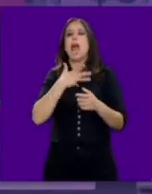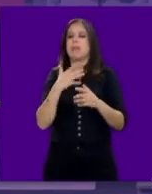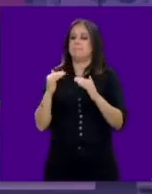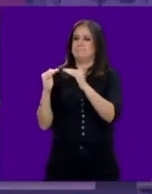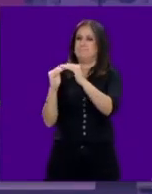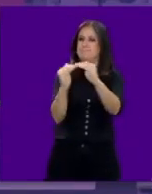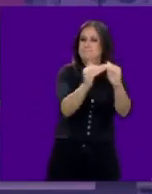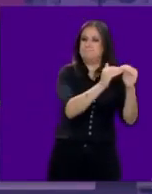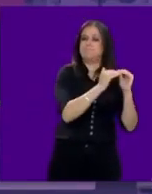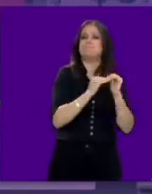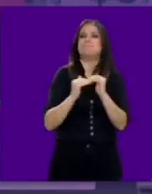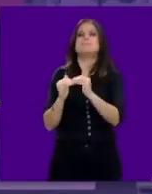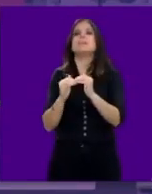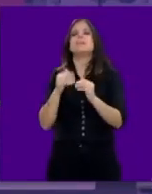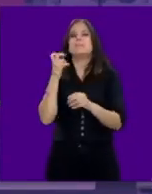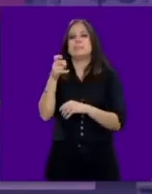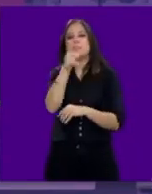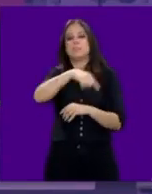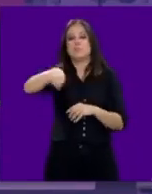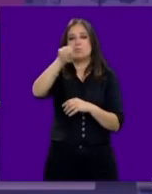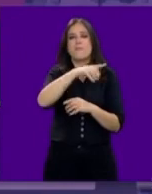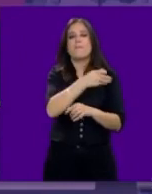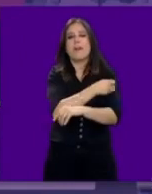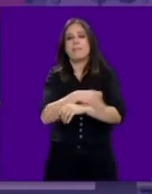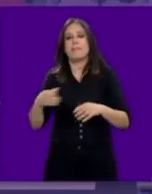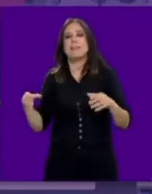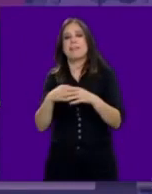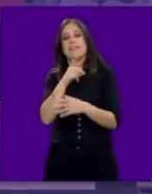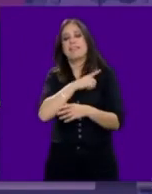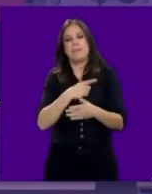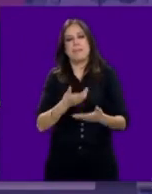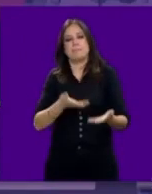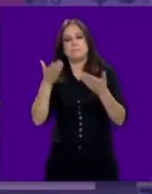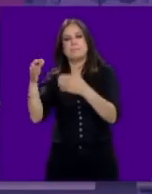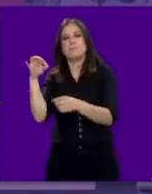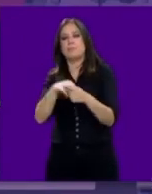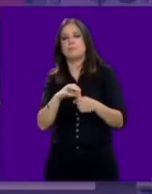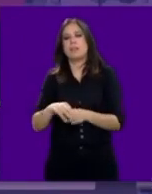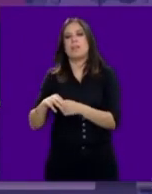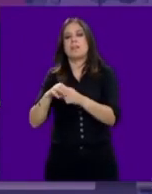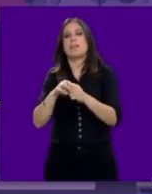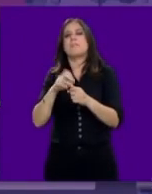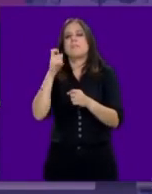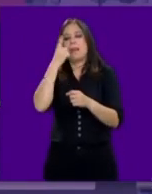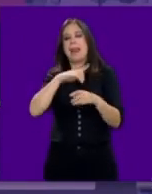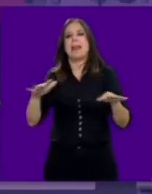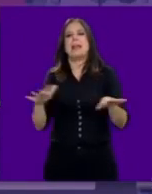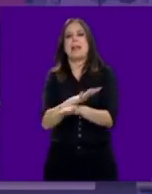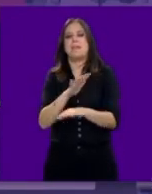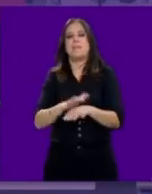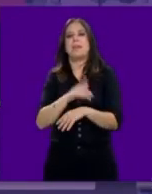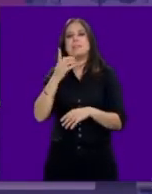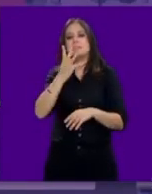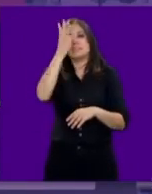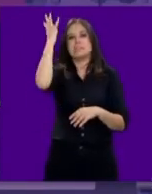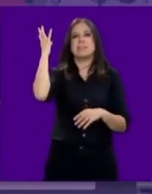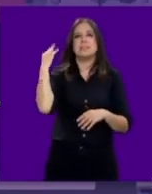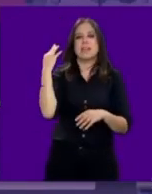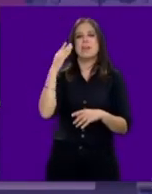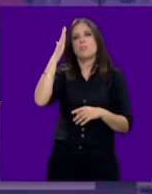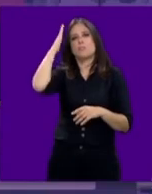Y ante eso necesitamos que tú y tu familia salgan a votar y que salgan a votar por el cambio. Santiago Taboada